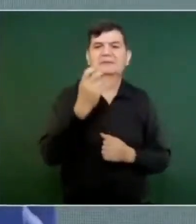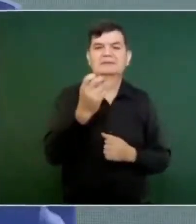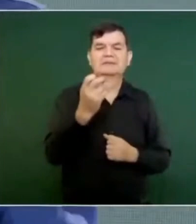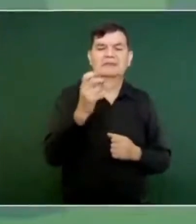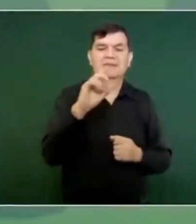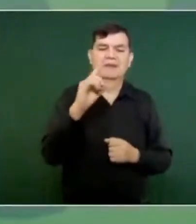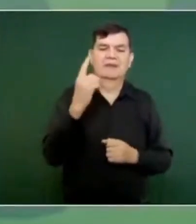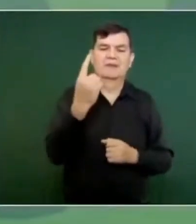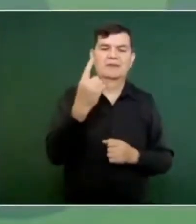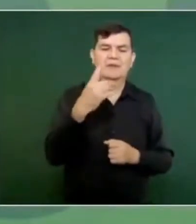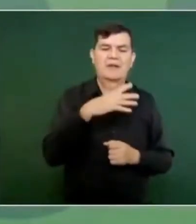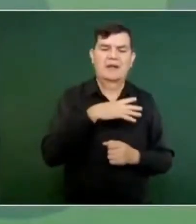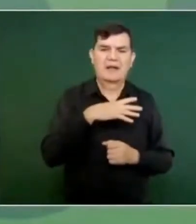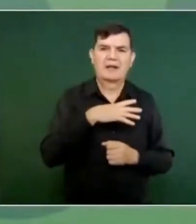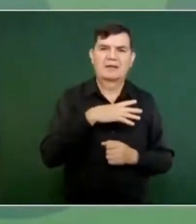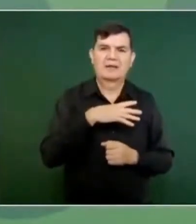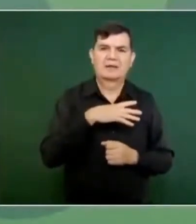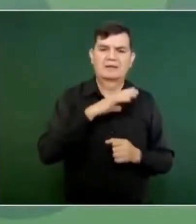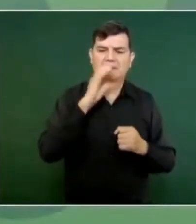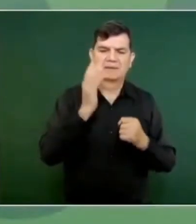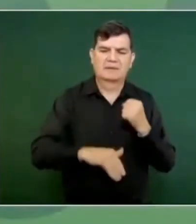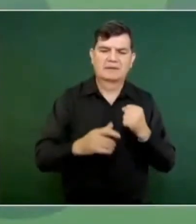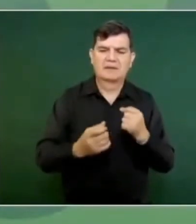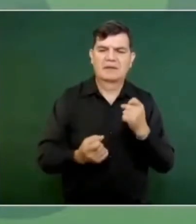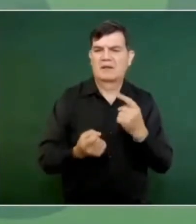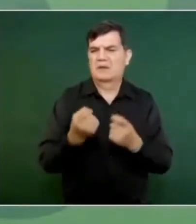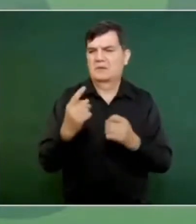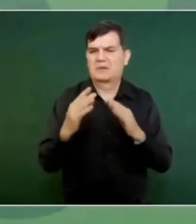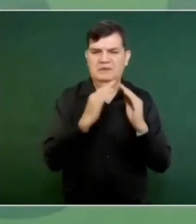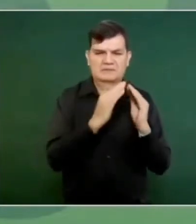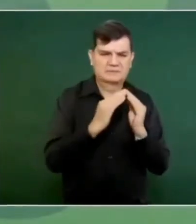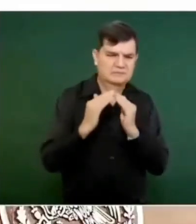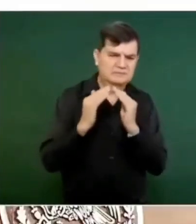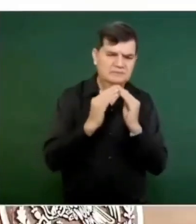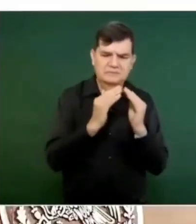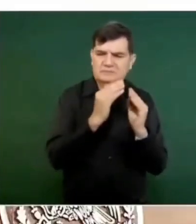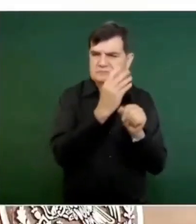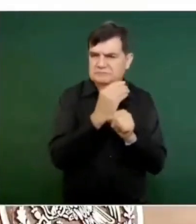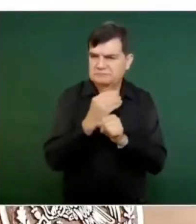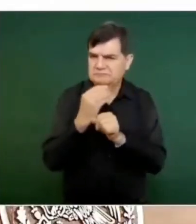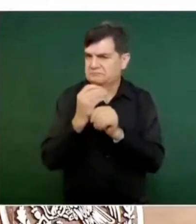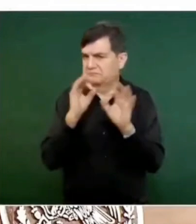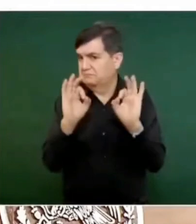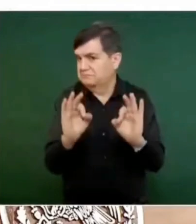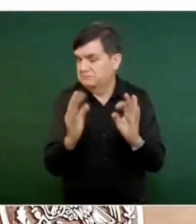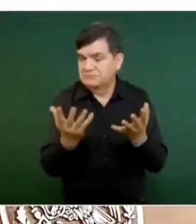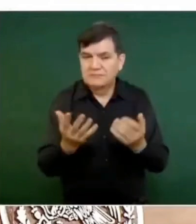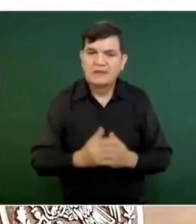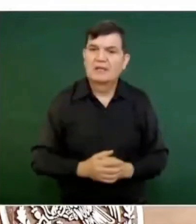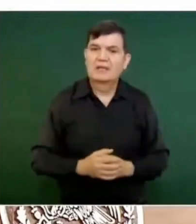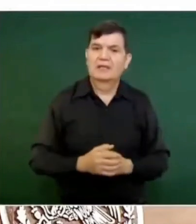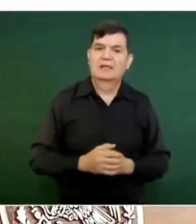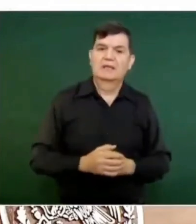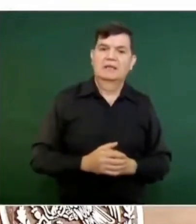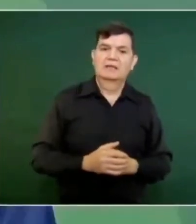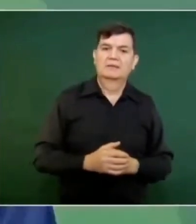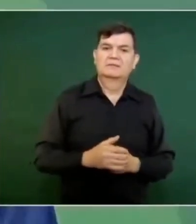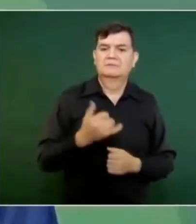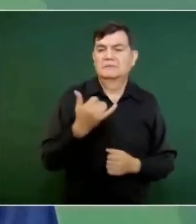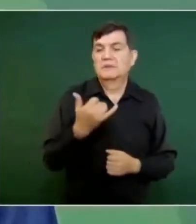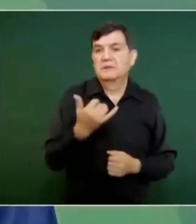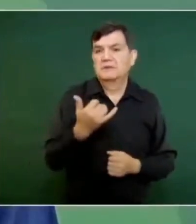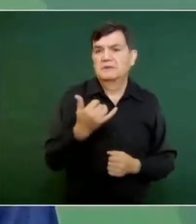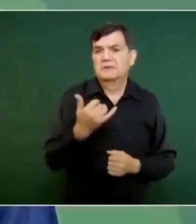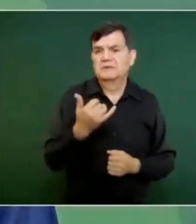31 ya van a estar terminando algunas viviendas y sin